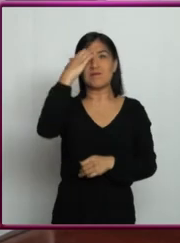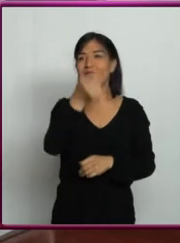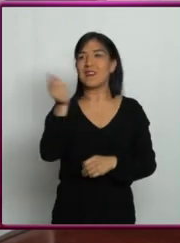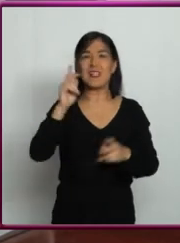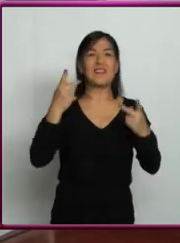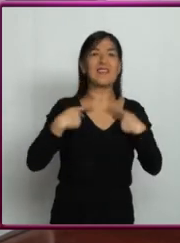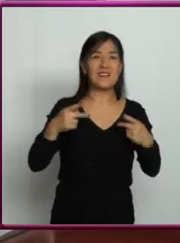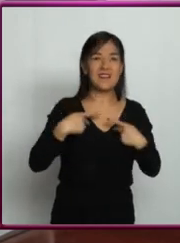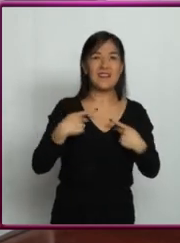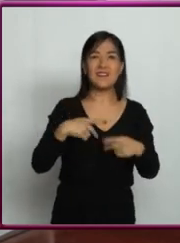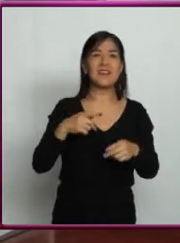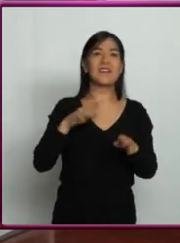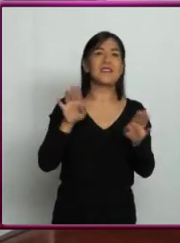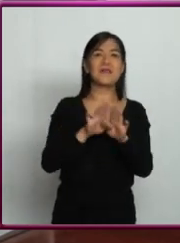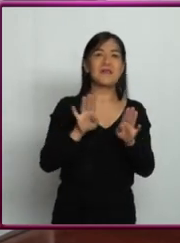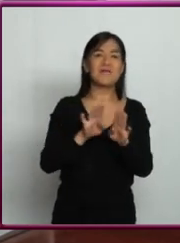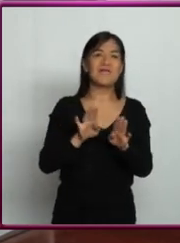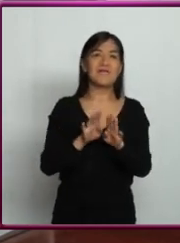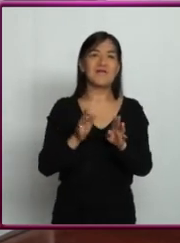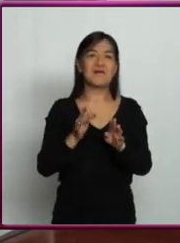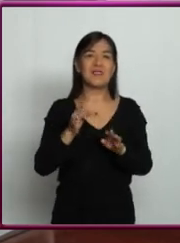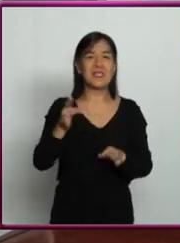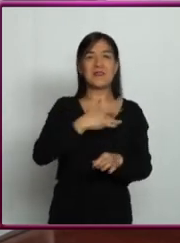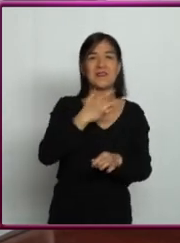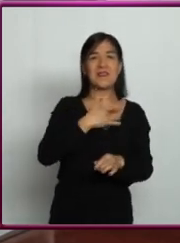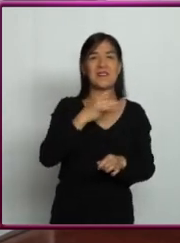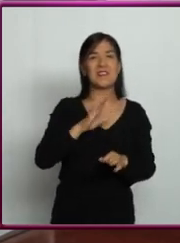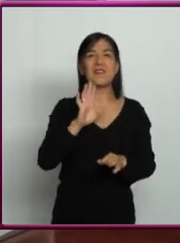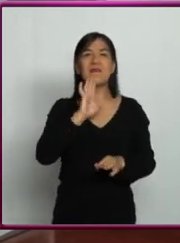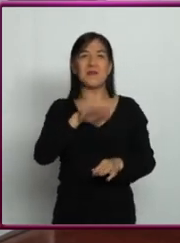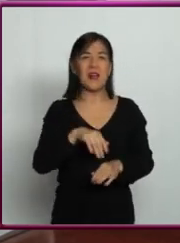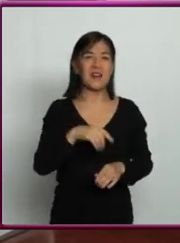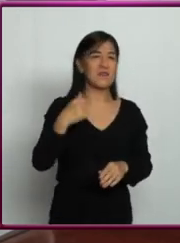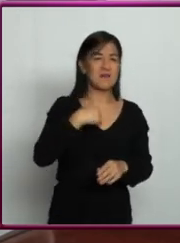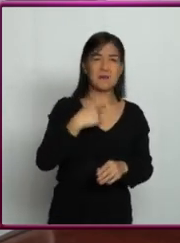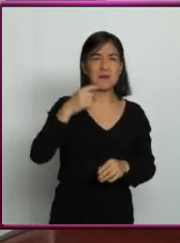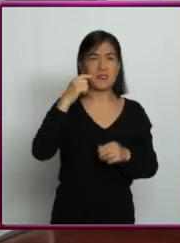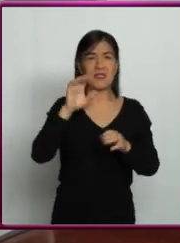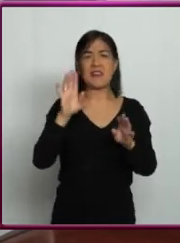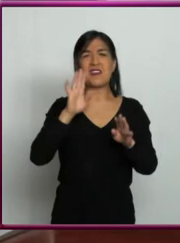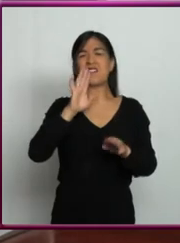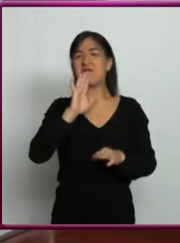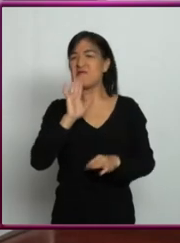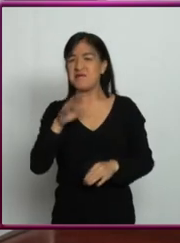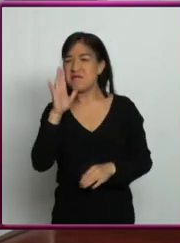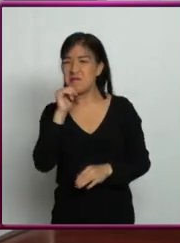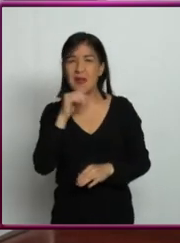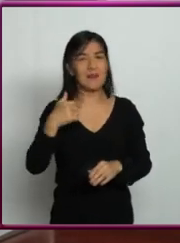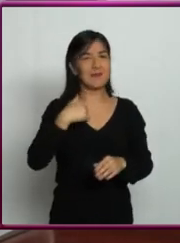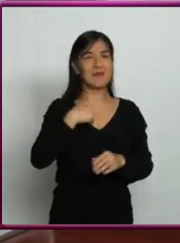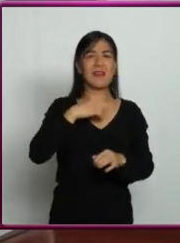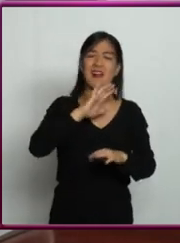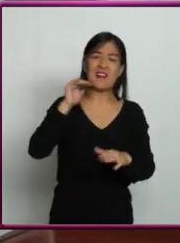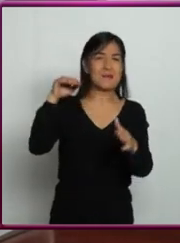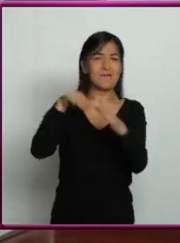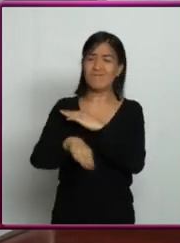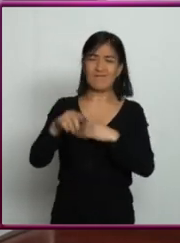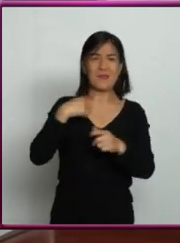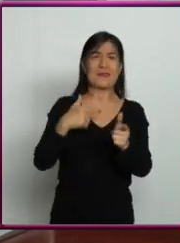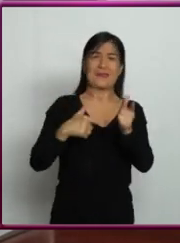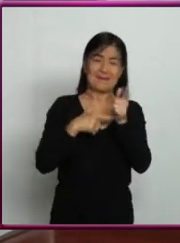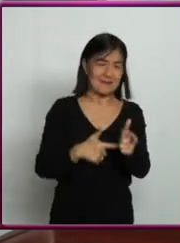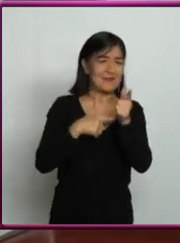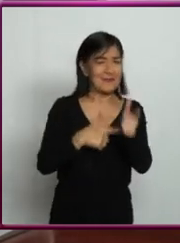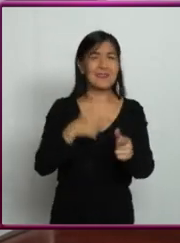que los quieren desanimar, se desaniman una hora. Y digo, no, voy a seguir, ¿no? Yo creo que es así la